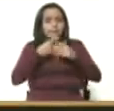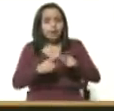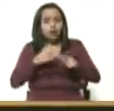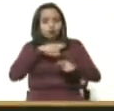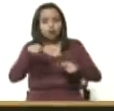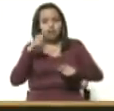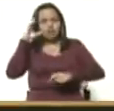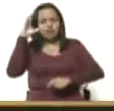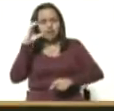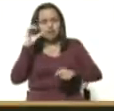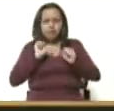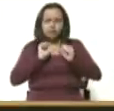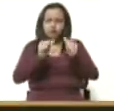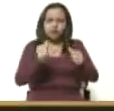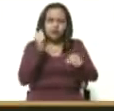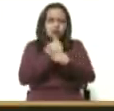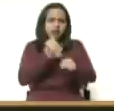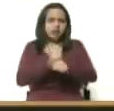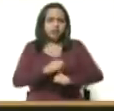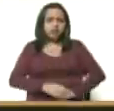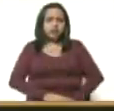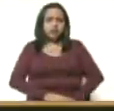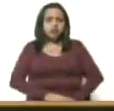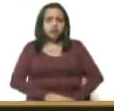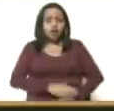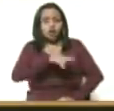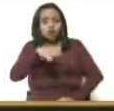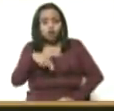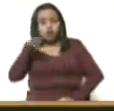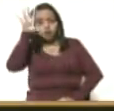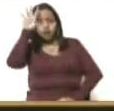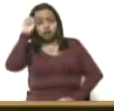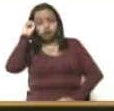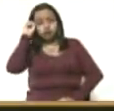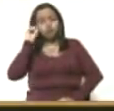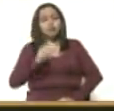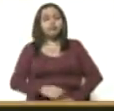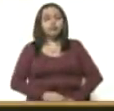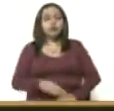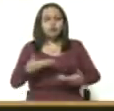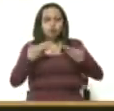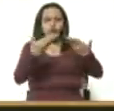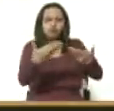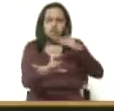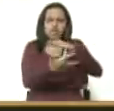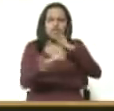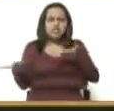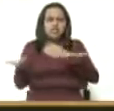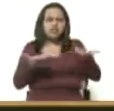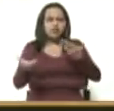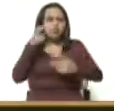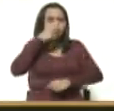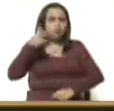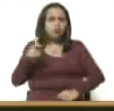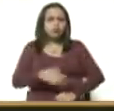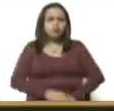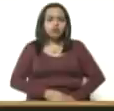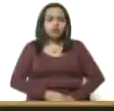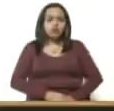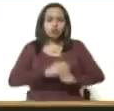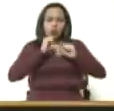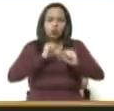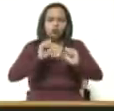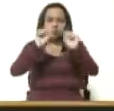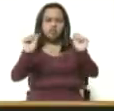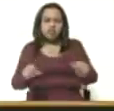capacidades, a partir de nuestro conocimiento, poniendo la tecnología al servicio del pueblo, con un robusto